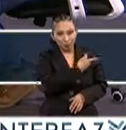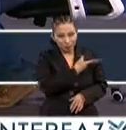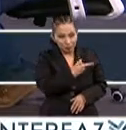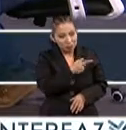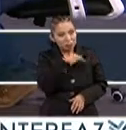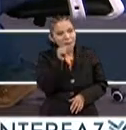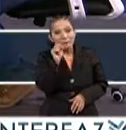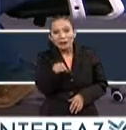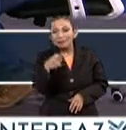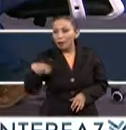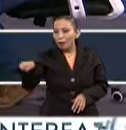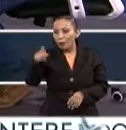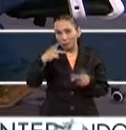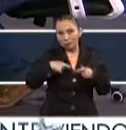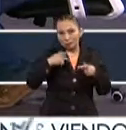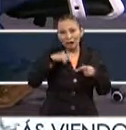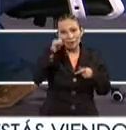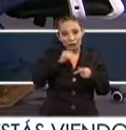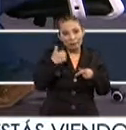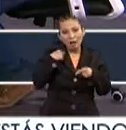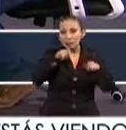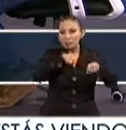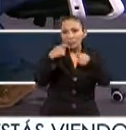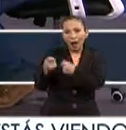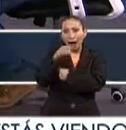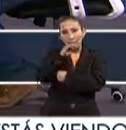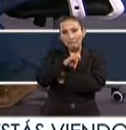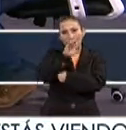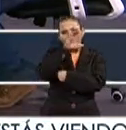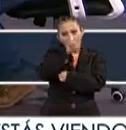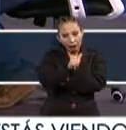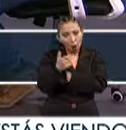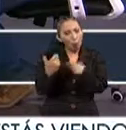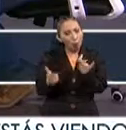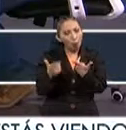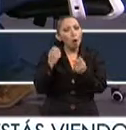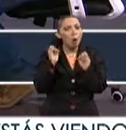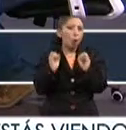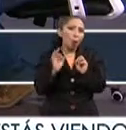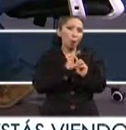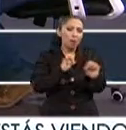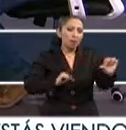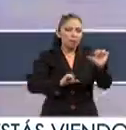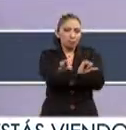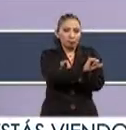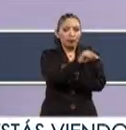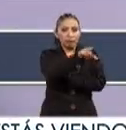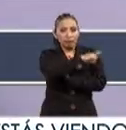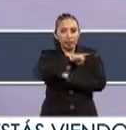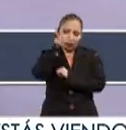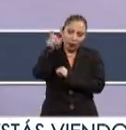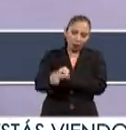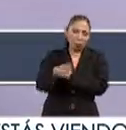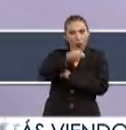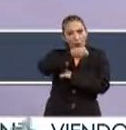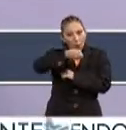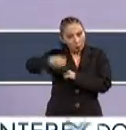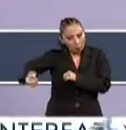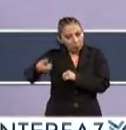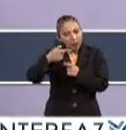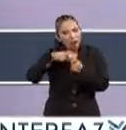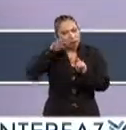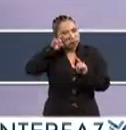parte de la gente que siempre tiene acceso a este tipo de becas o posibilidad de intercambio, tiene que tener esa disciplina,